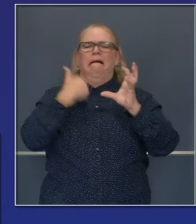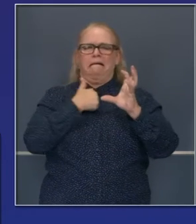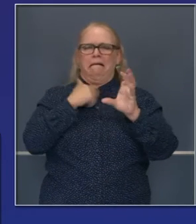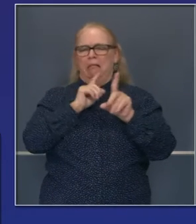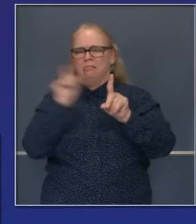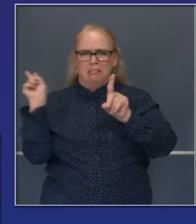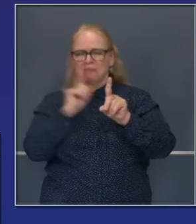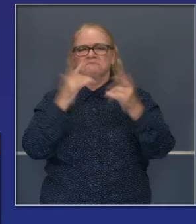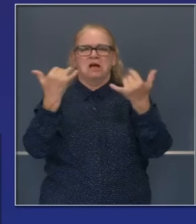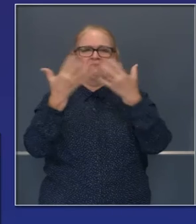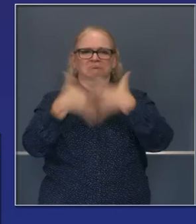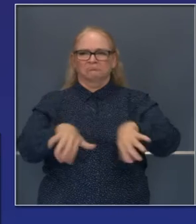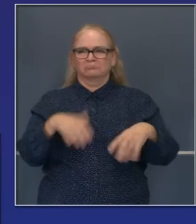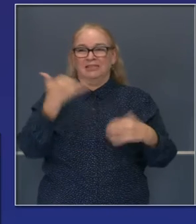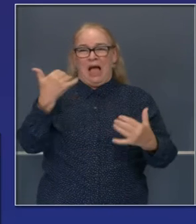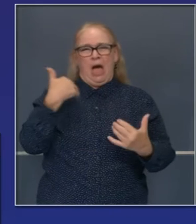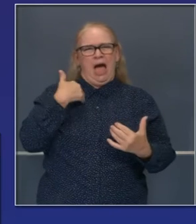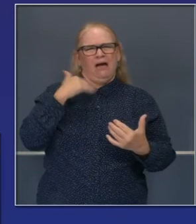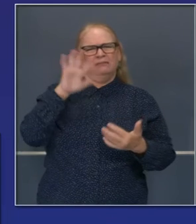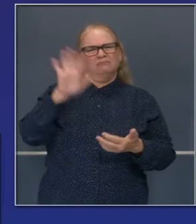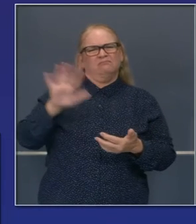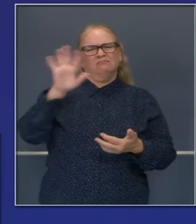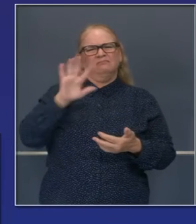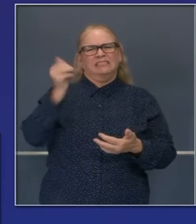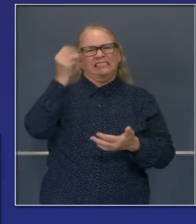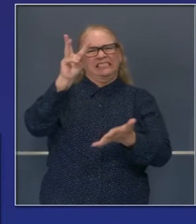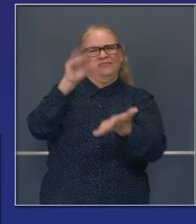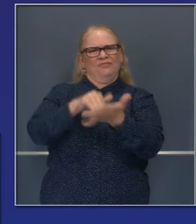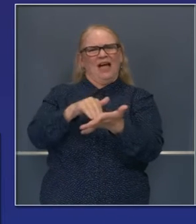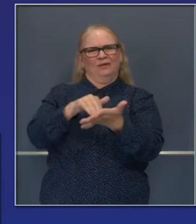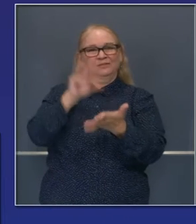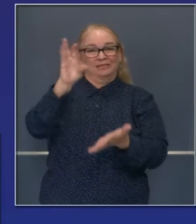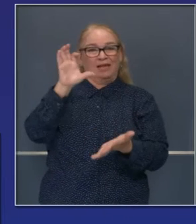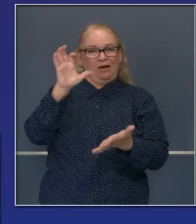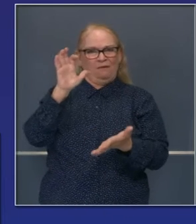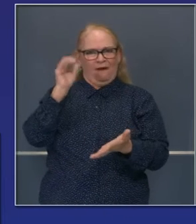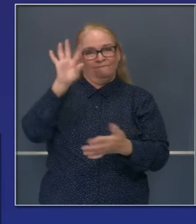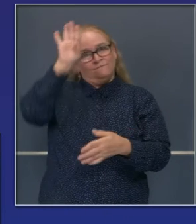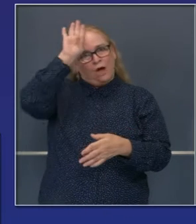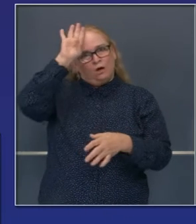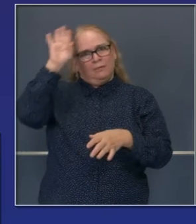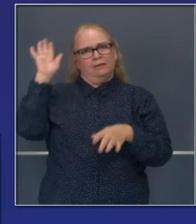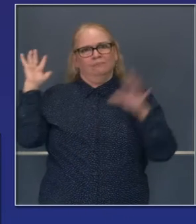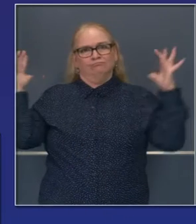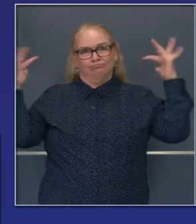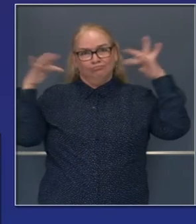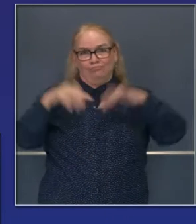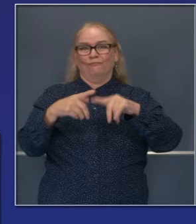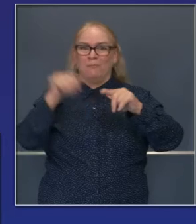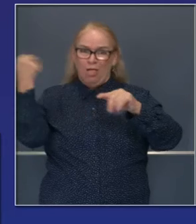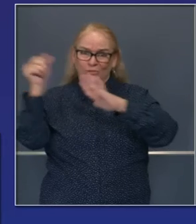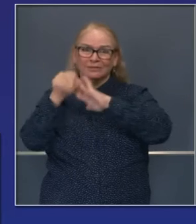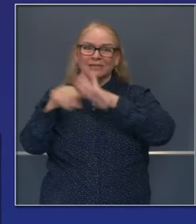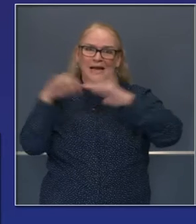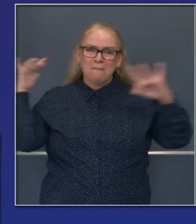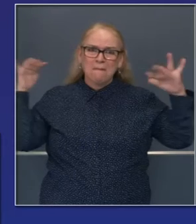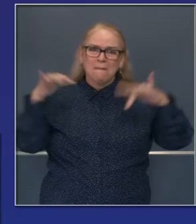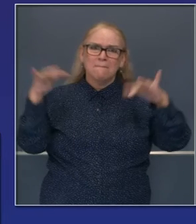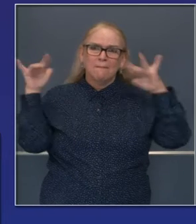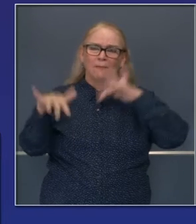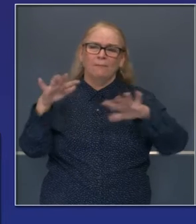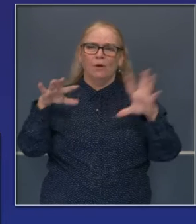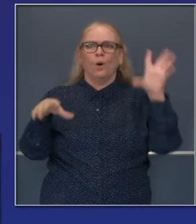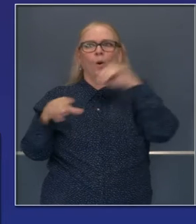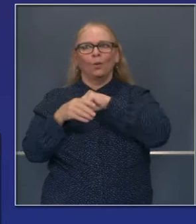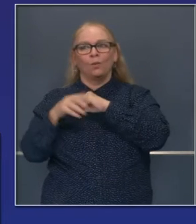tecnología. Como decía, hemos tenido más de 16,600 bomberos trabajando en estos incendios. Ayuda mutua de por lo menos seis estados en el